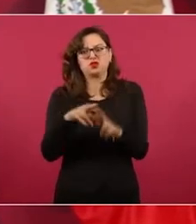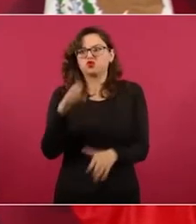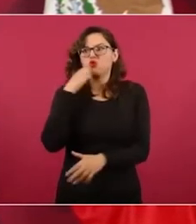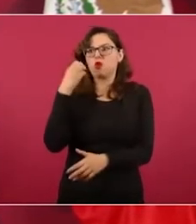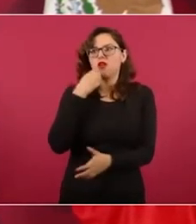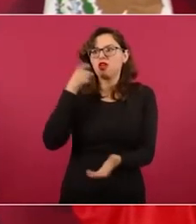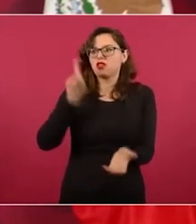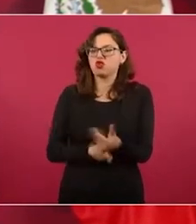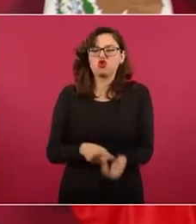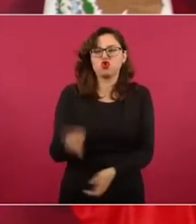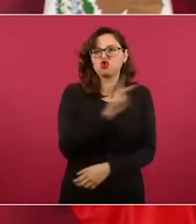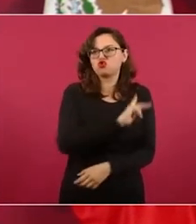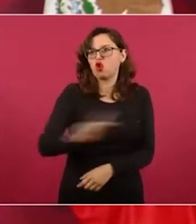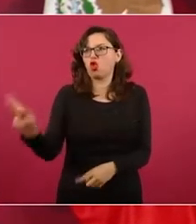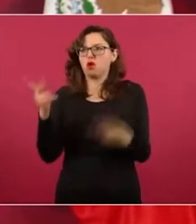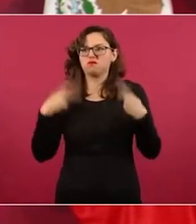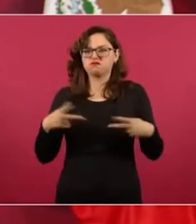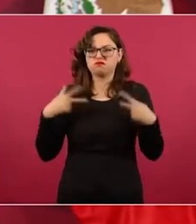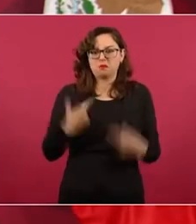escuelas